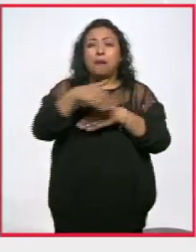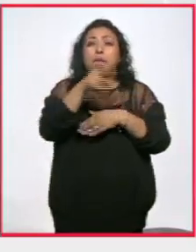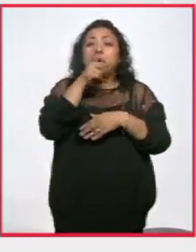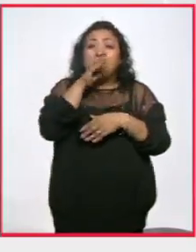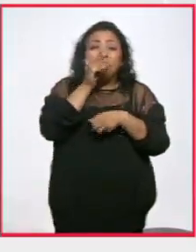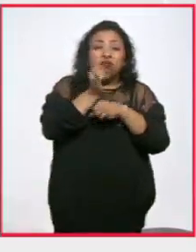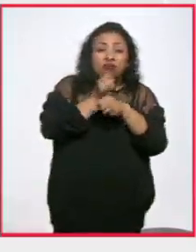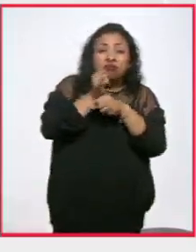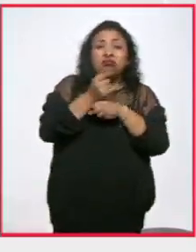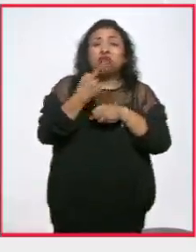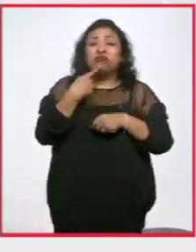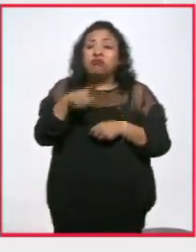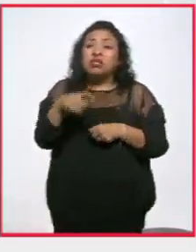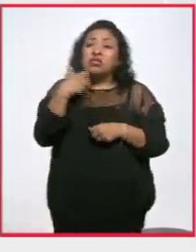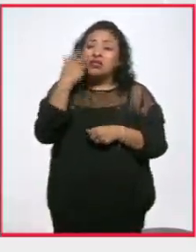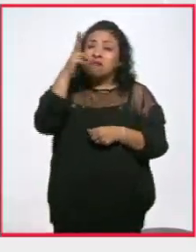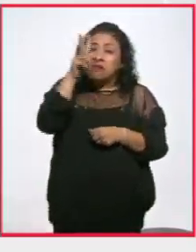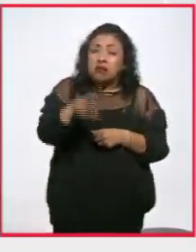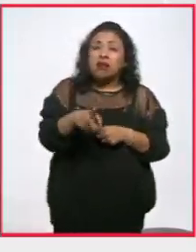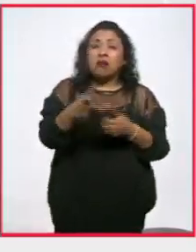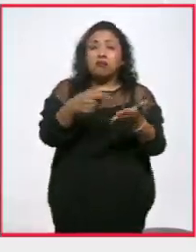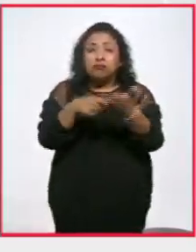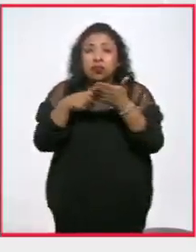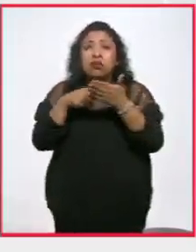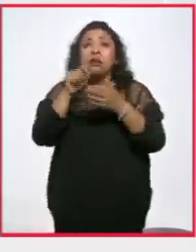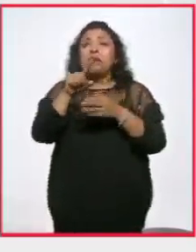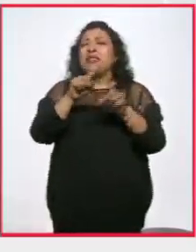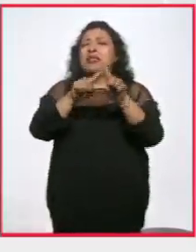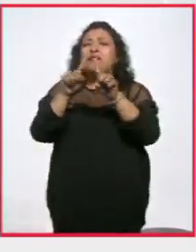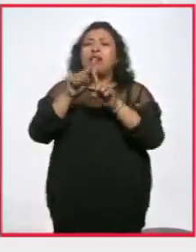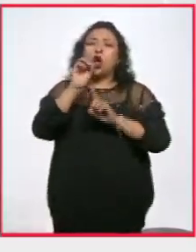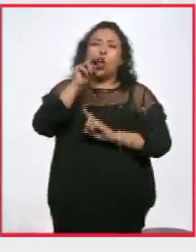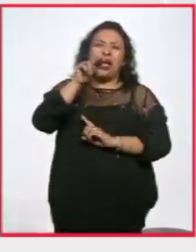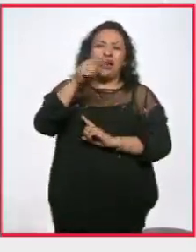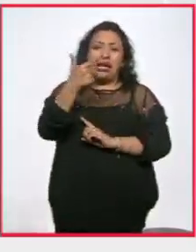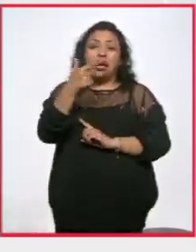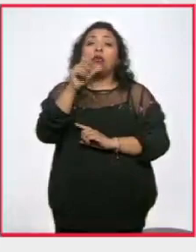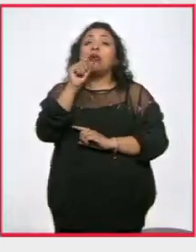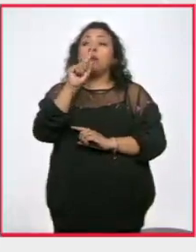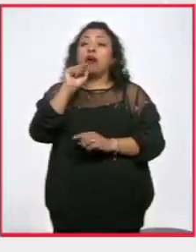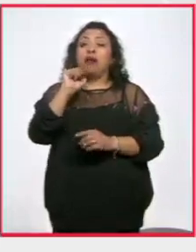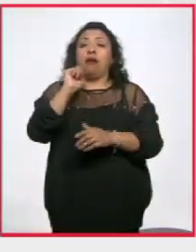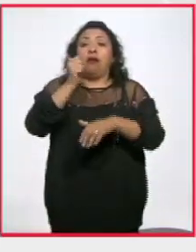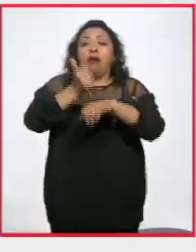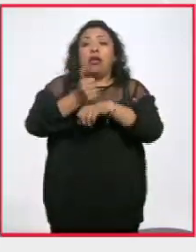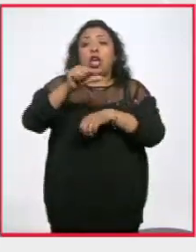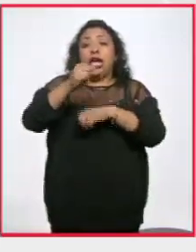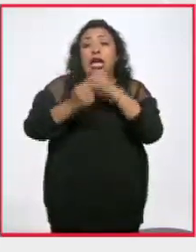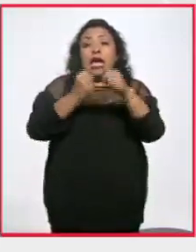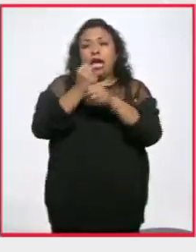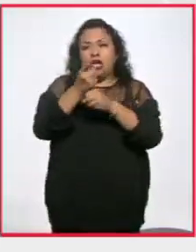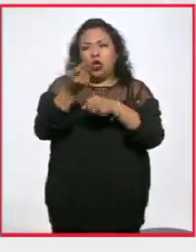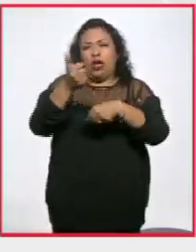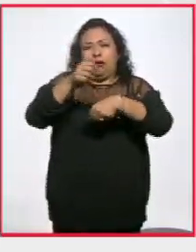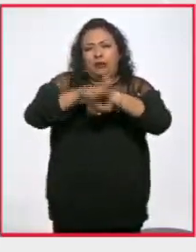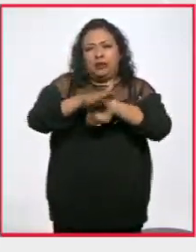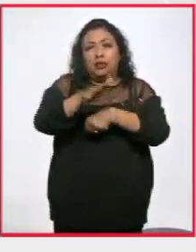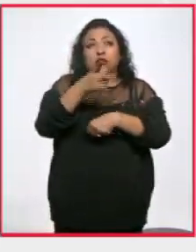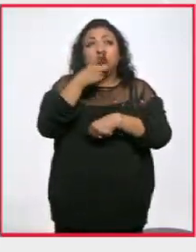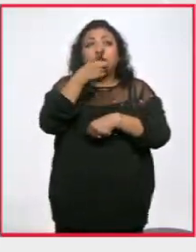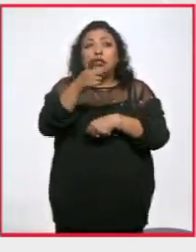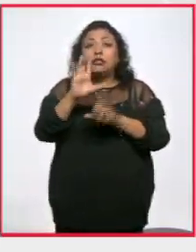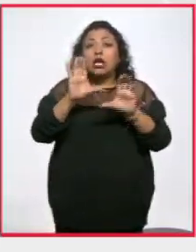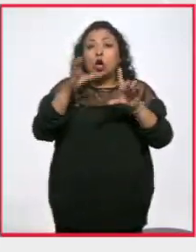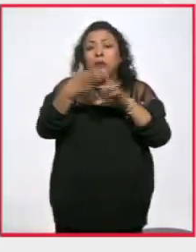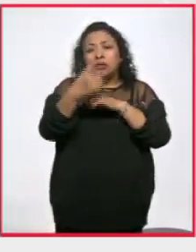indagando y reclamando la verdad, así como decenas de ONGs. Incluso fue instituida este año por la presente administración una